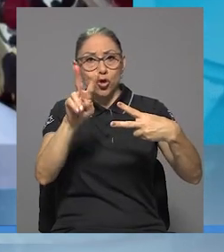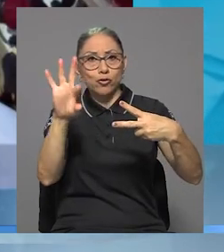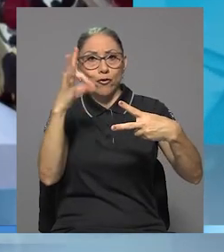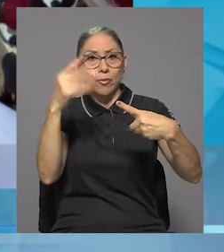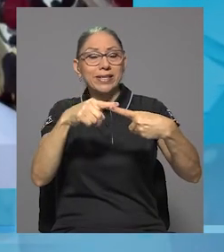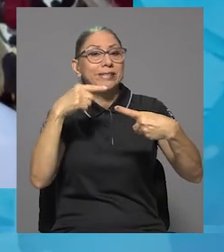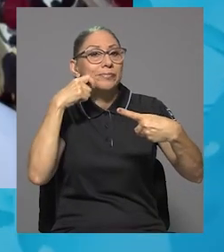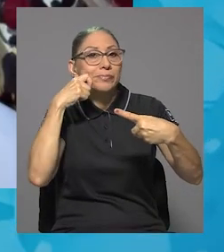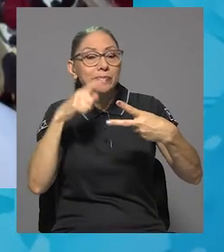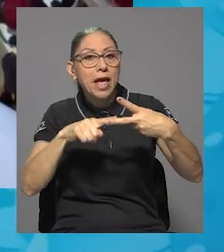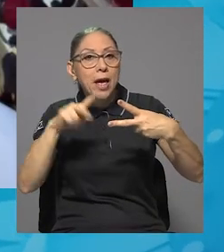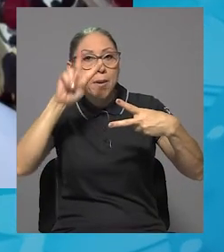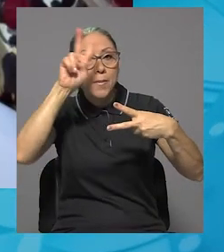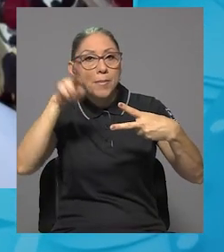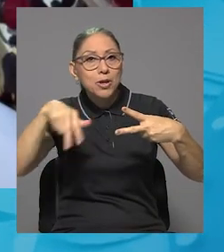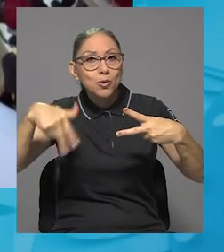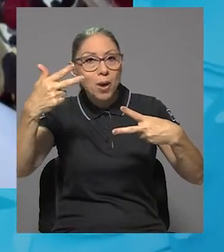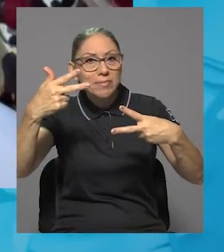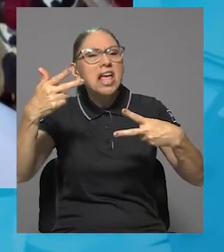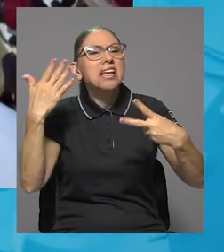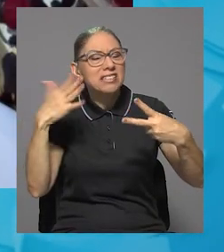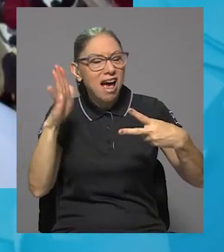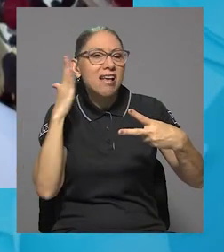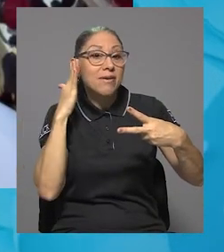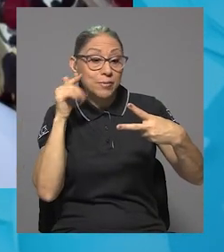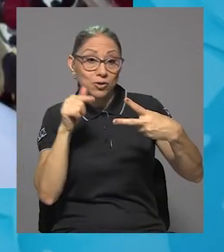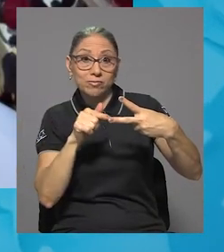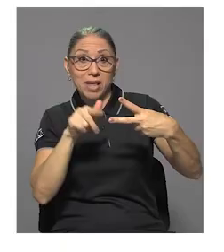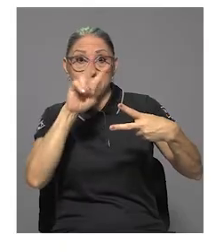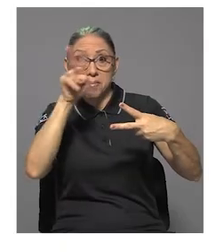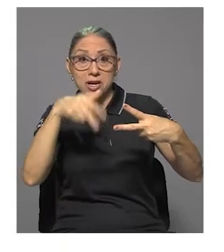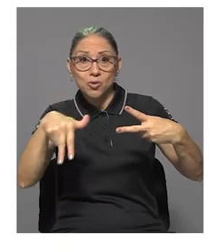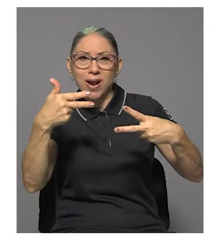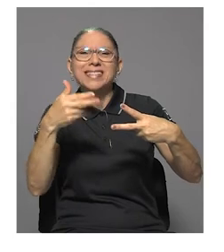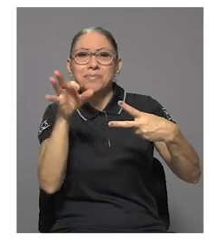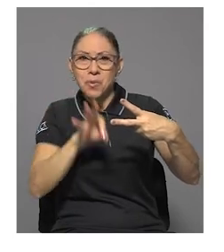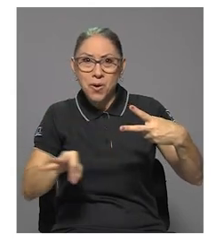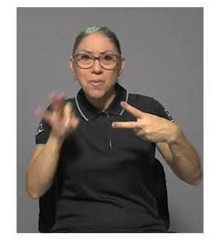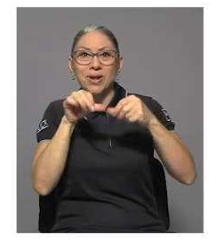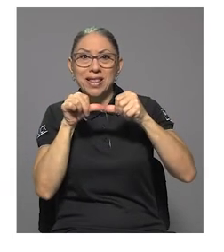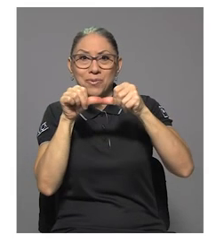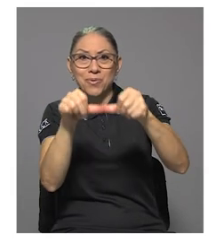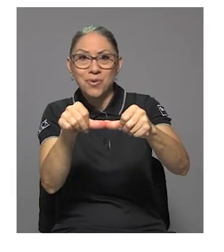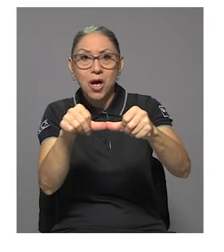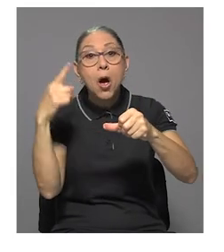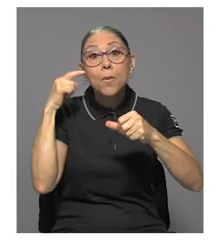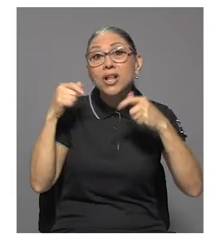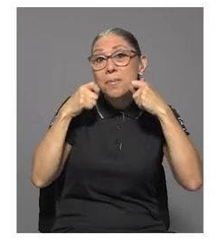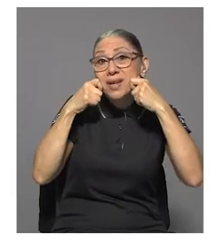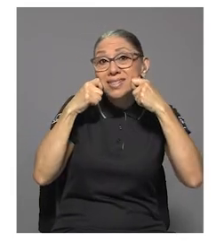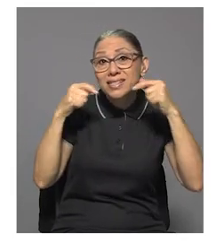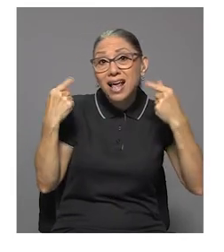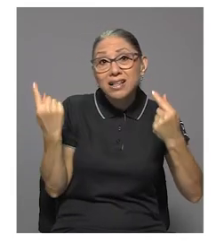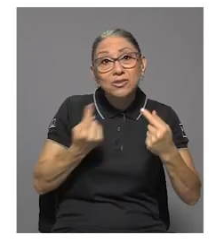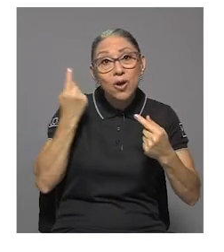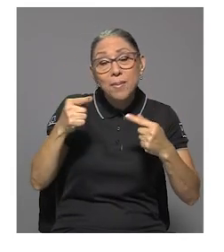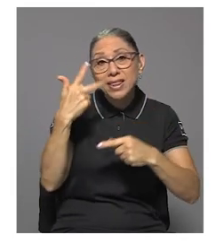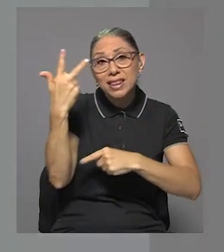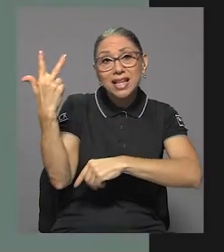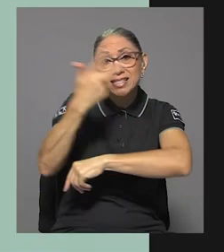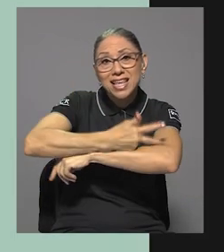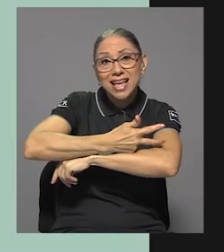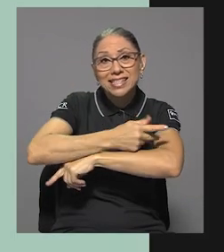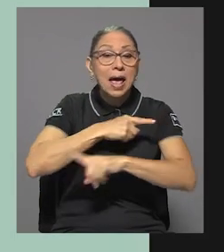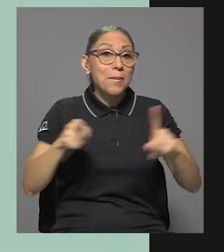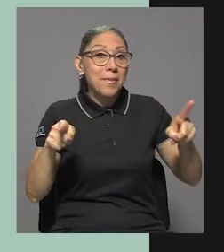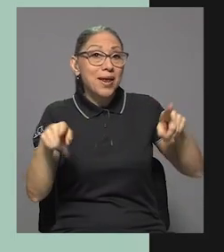que aprendimos es que vale la pena mantener también la modalidad virtual, porque la feria presencial dura solo tres días, mientras que la feria